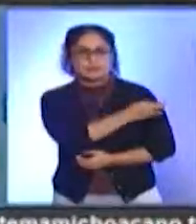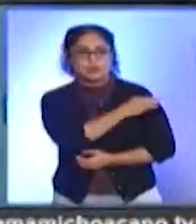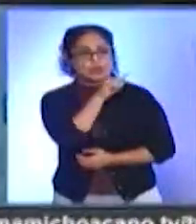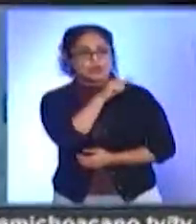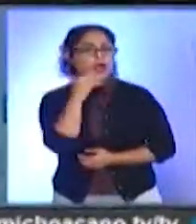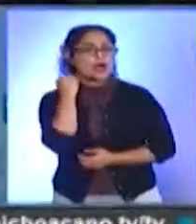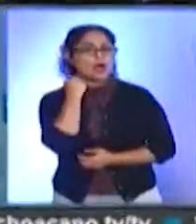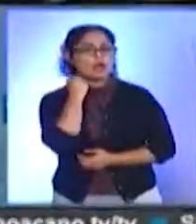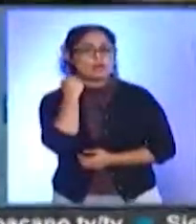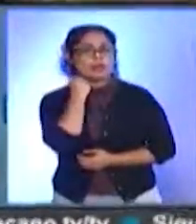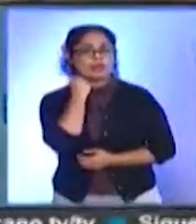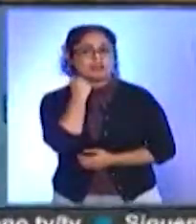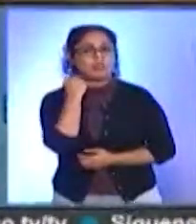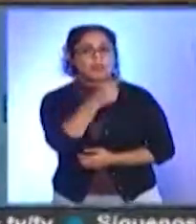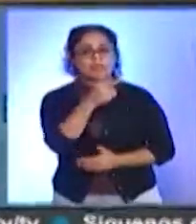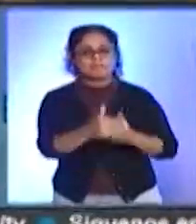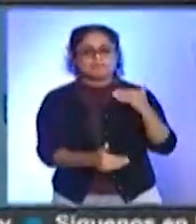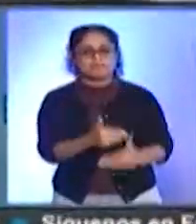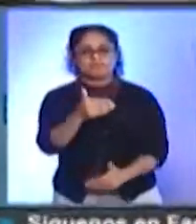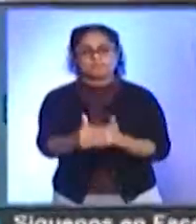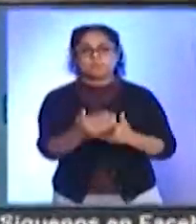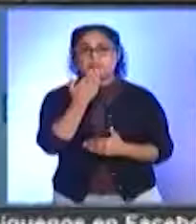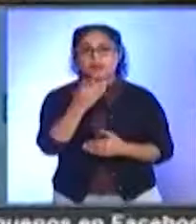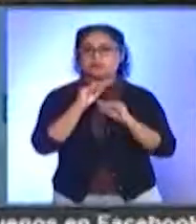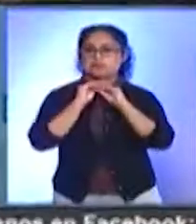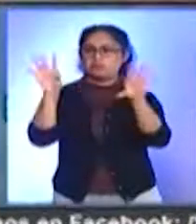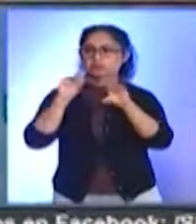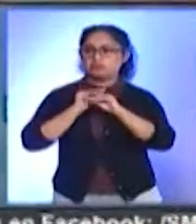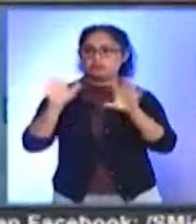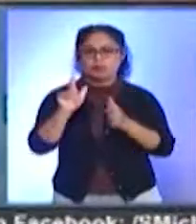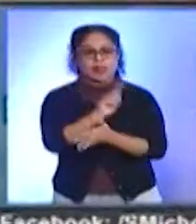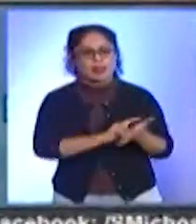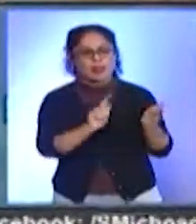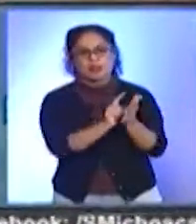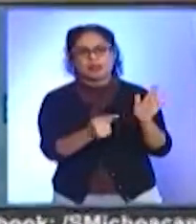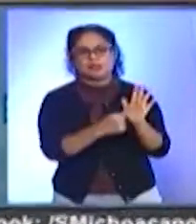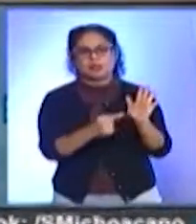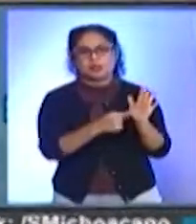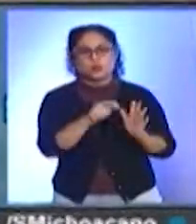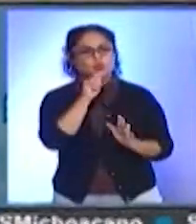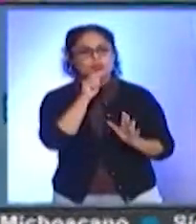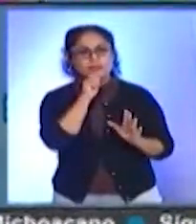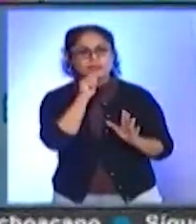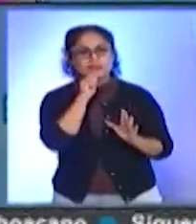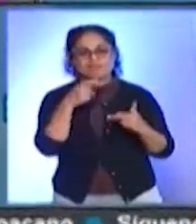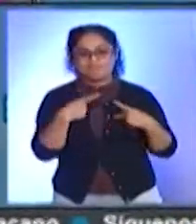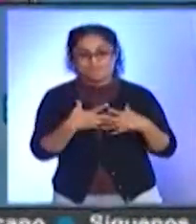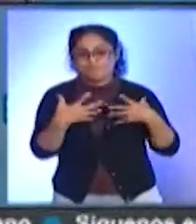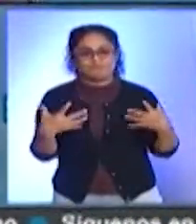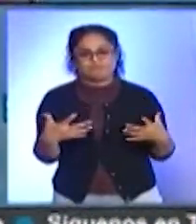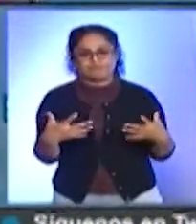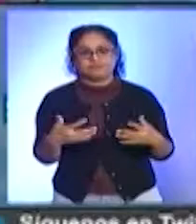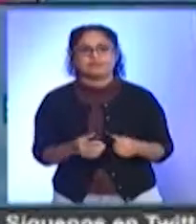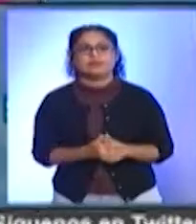Felipe Peñalosa Cruz, han avanzado gracias a la difusión del recurso legal que aún no es colectivo. Que se